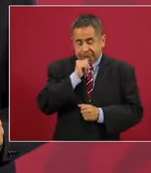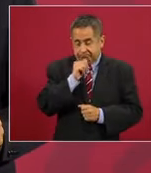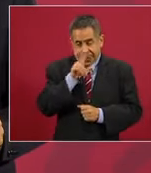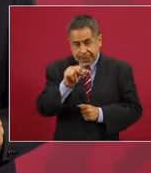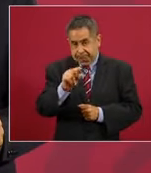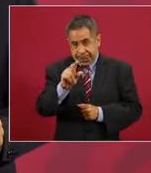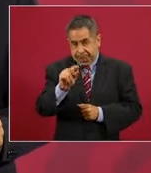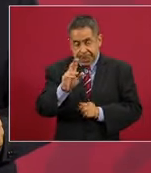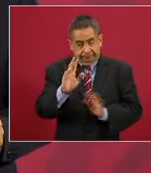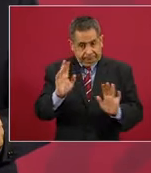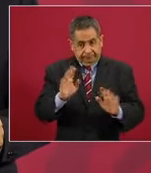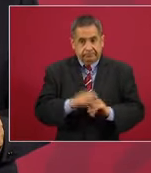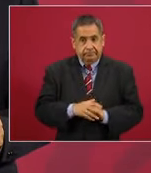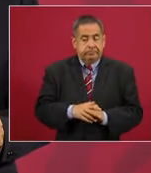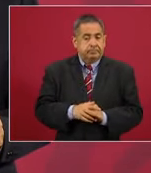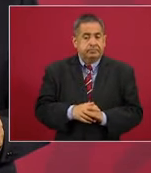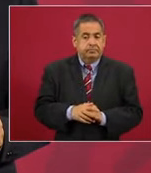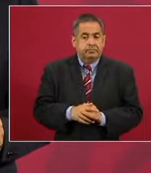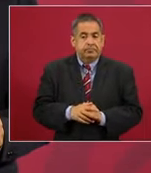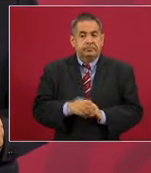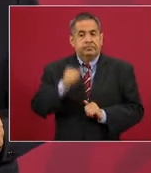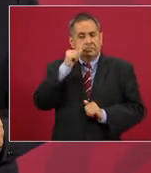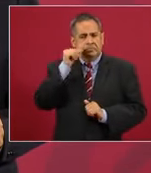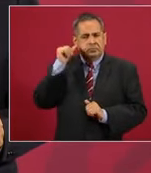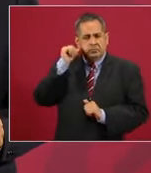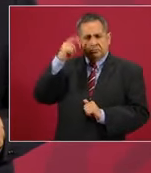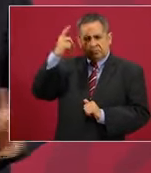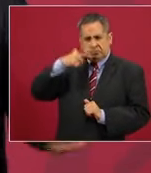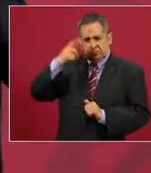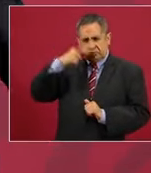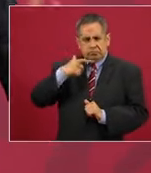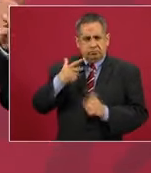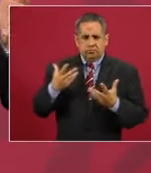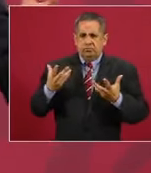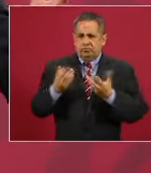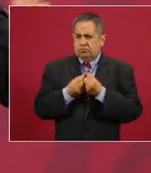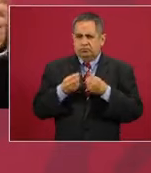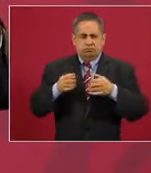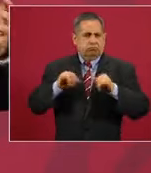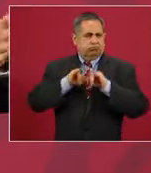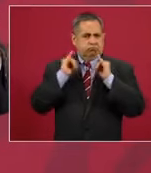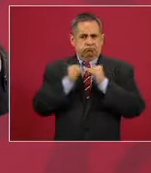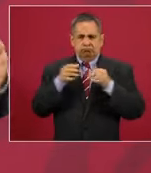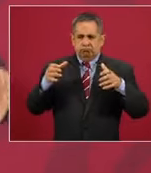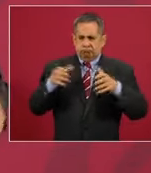Ayer en la noche nos reunimos, como siempre,